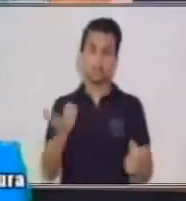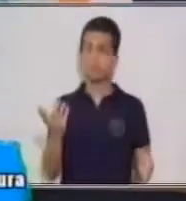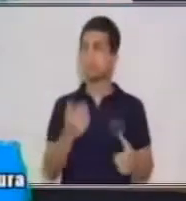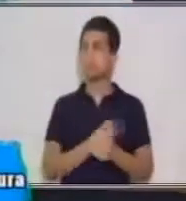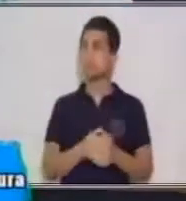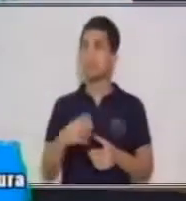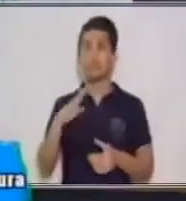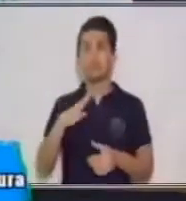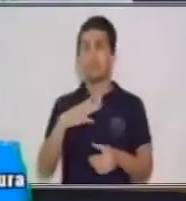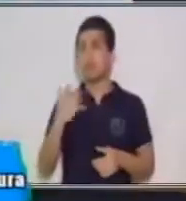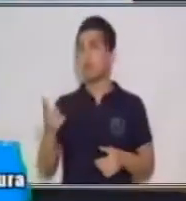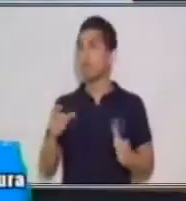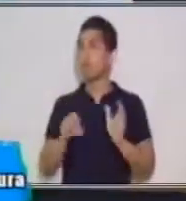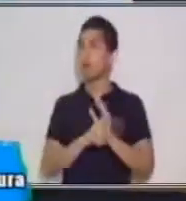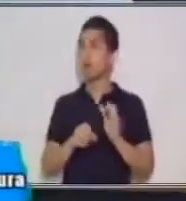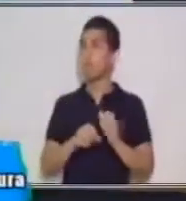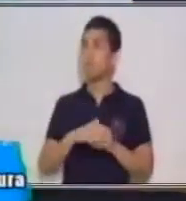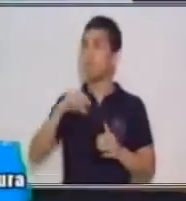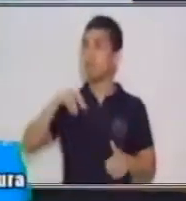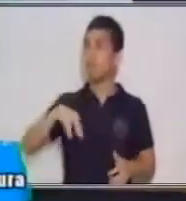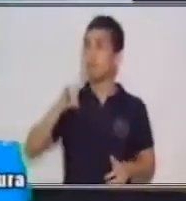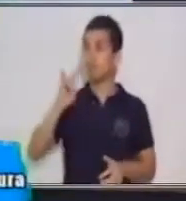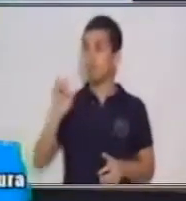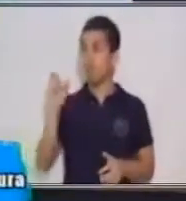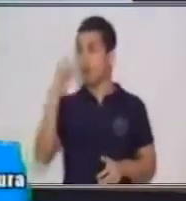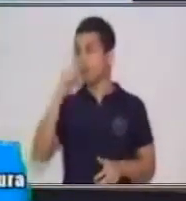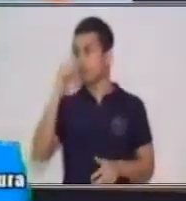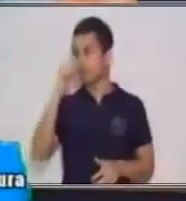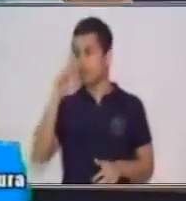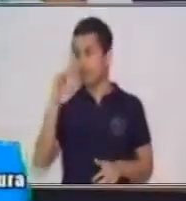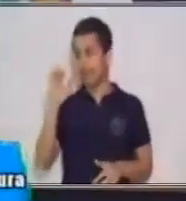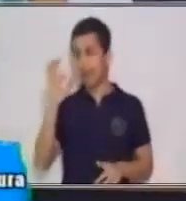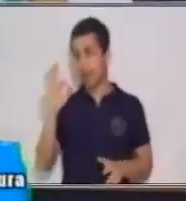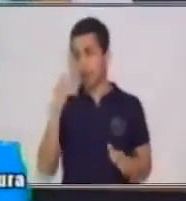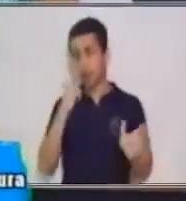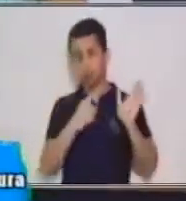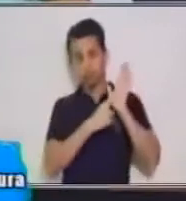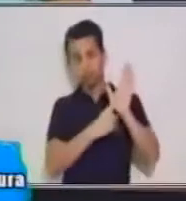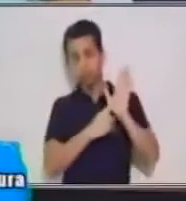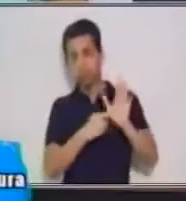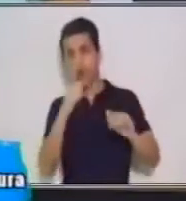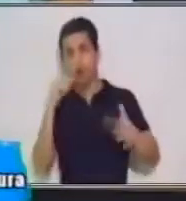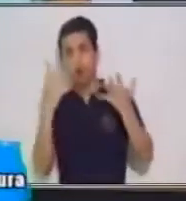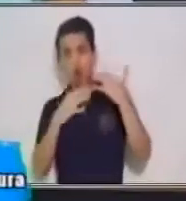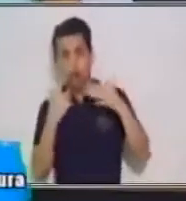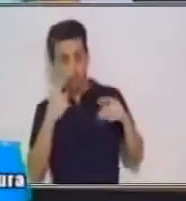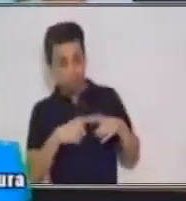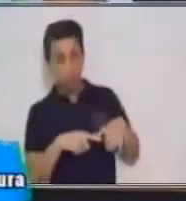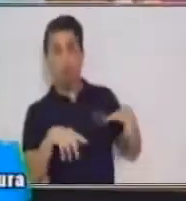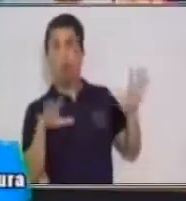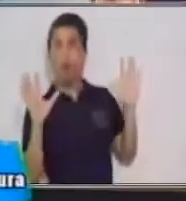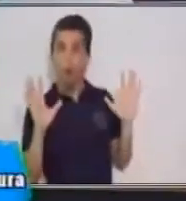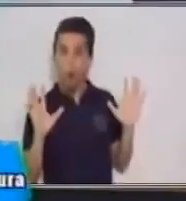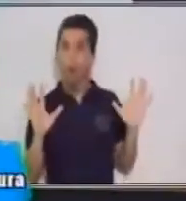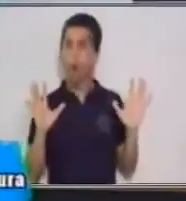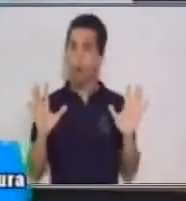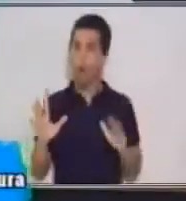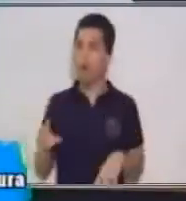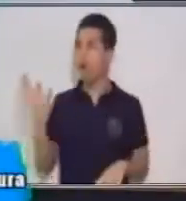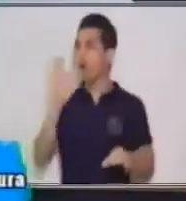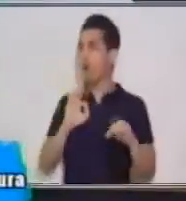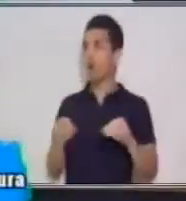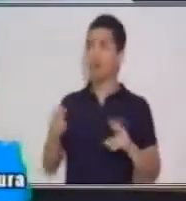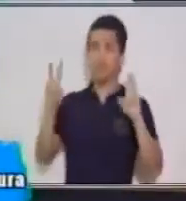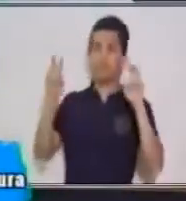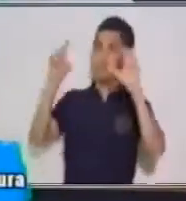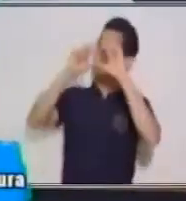colores que me llame la atención o el título llamativo, o puede ser por alguna imagen